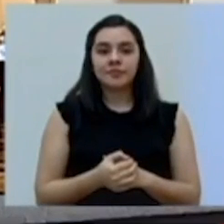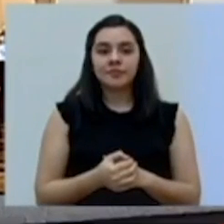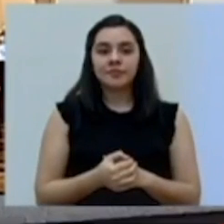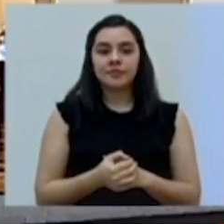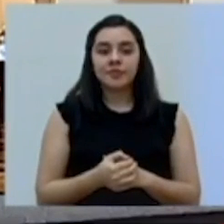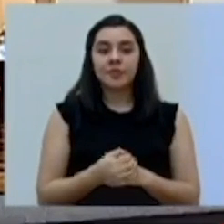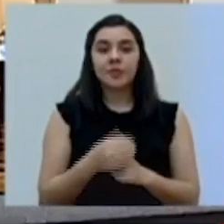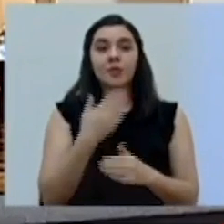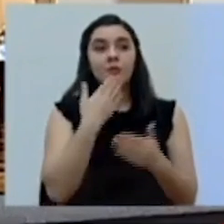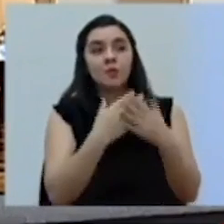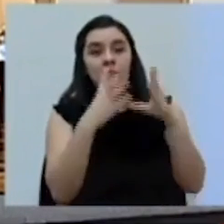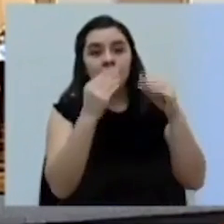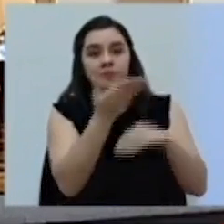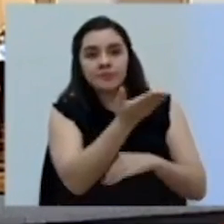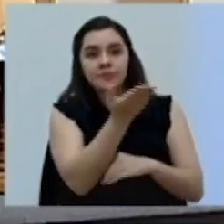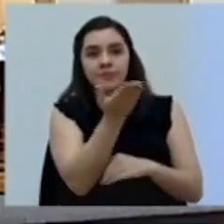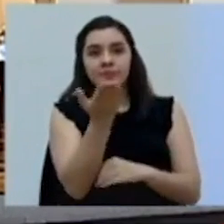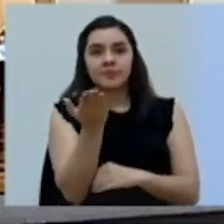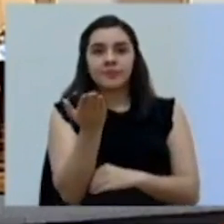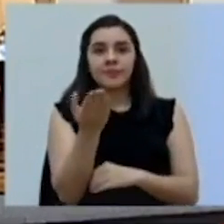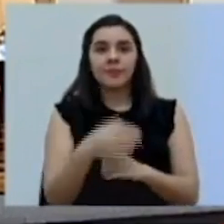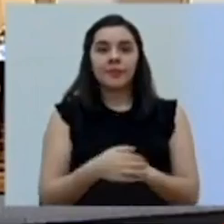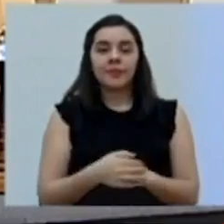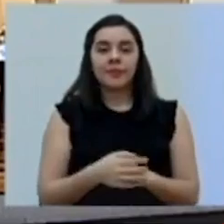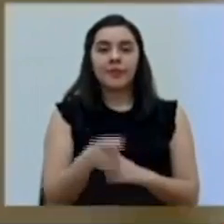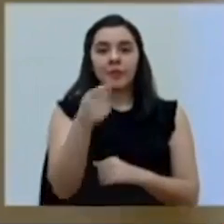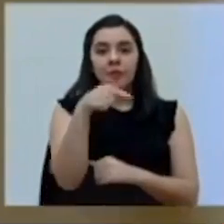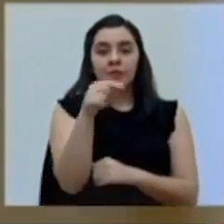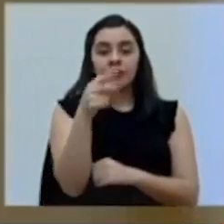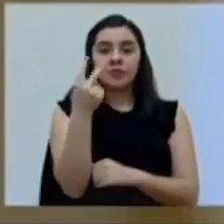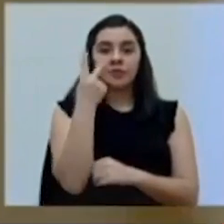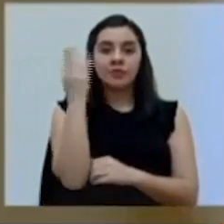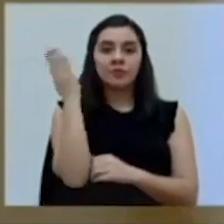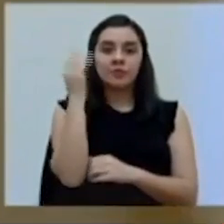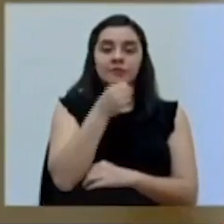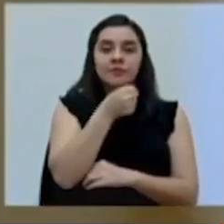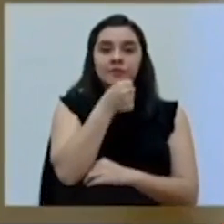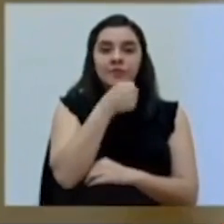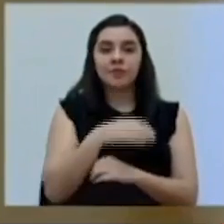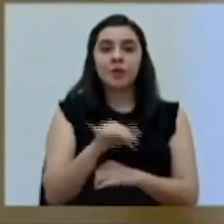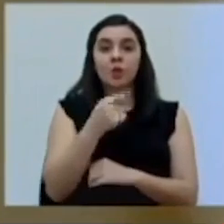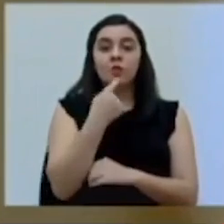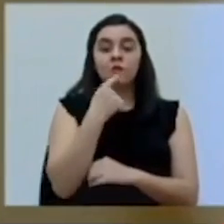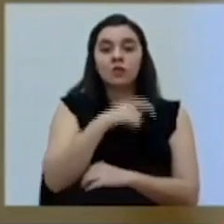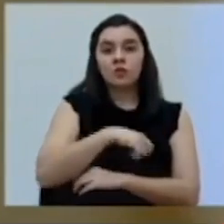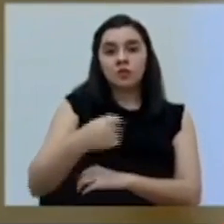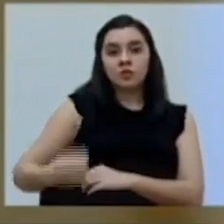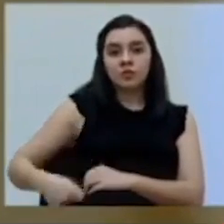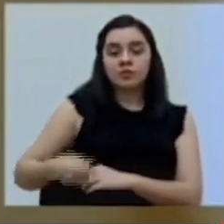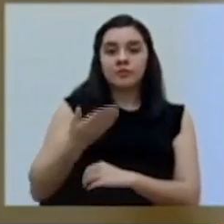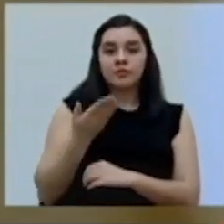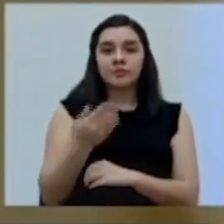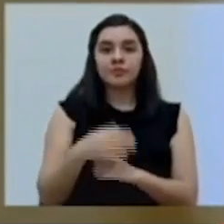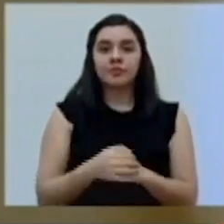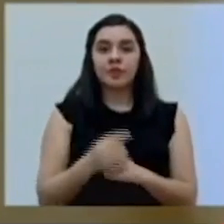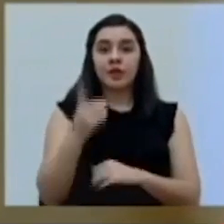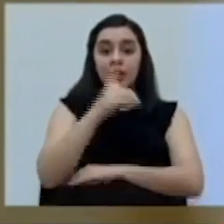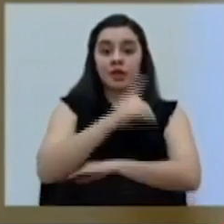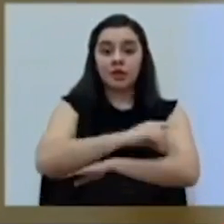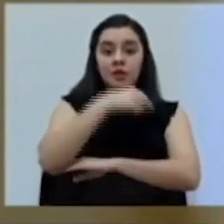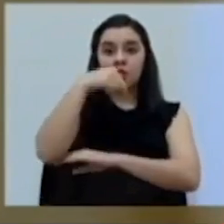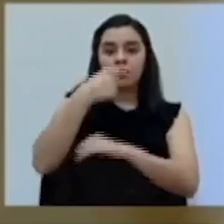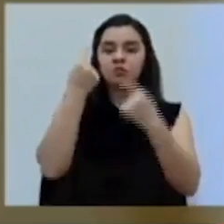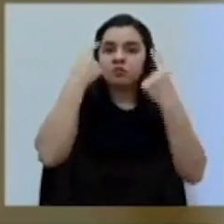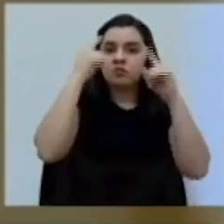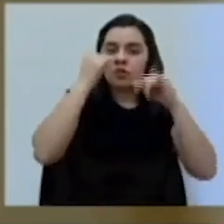Muy buenas tardes a todos los que están viendo la transmisión. Como dijo el señor presidente, el día de hoy